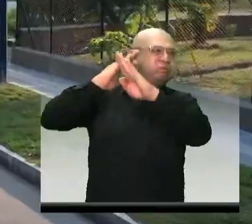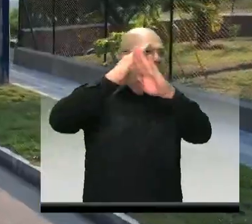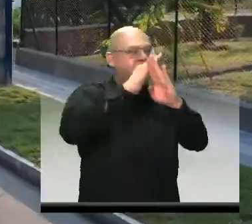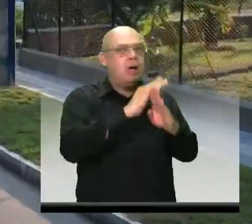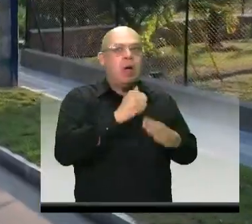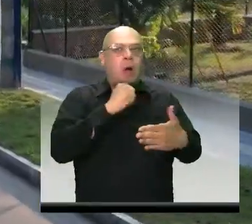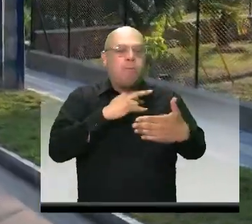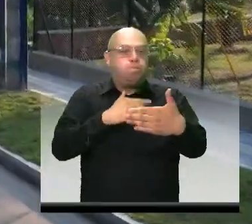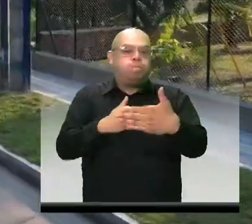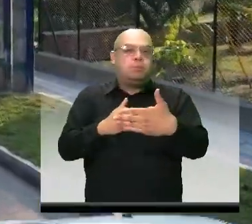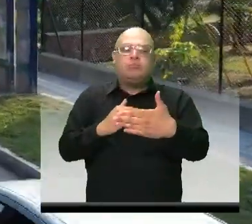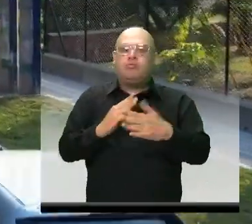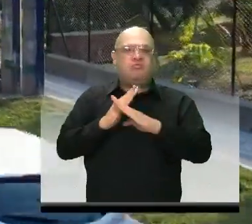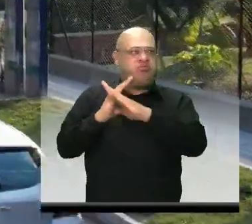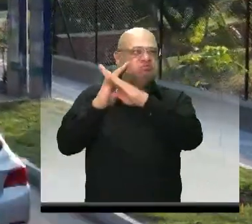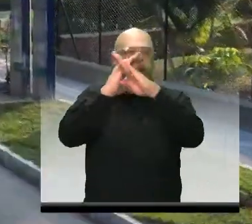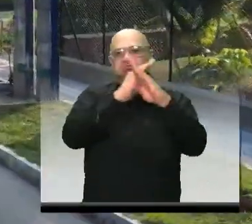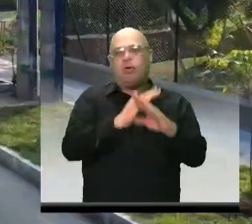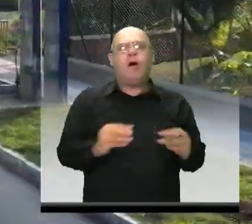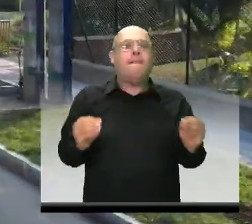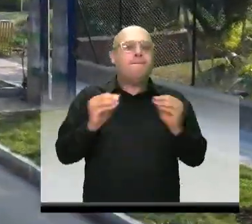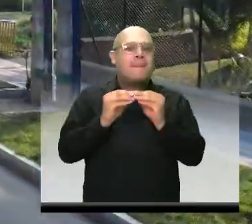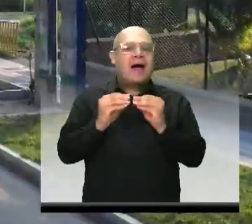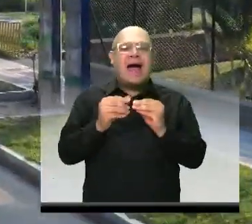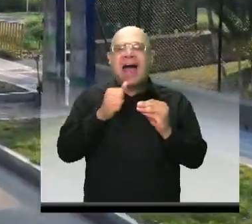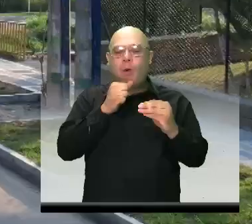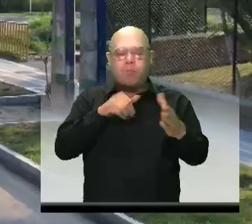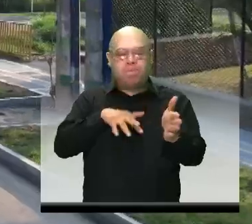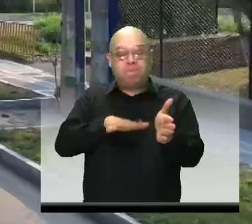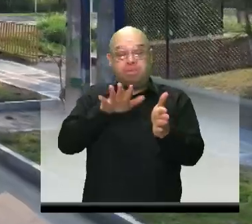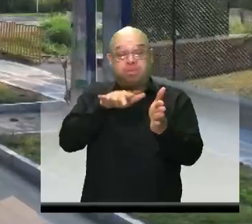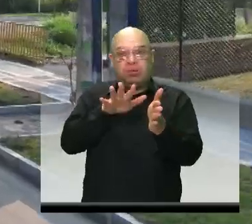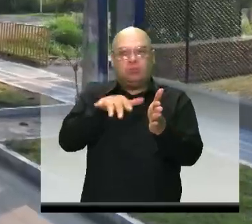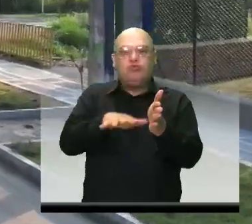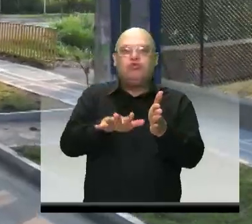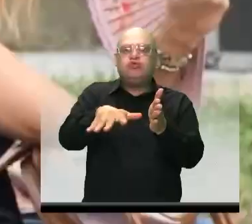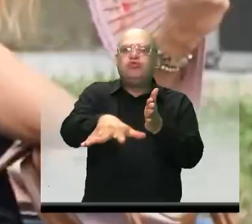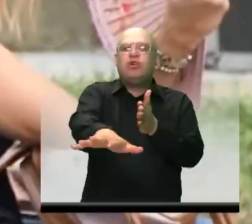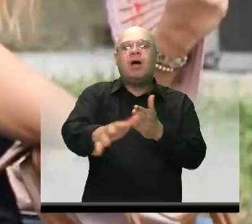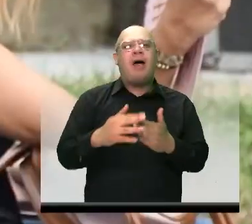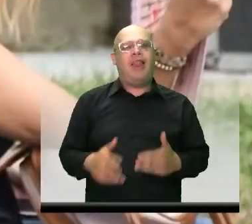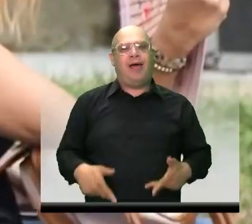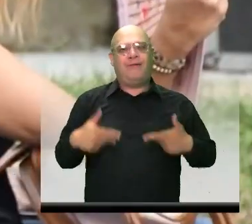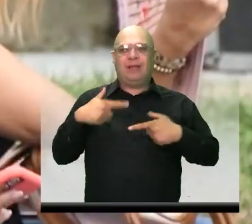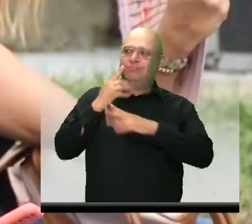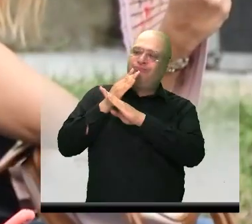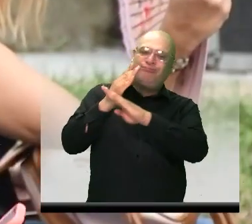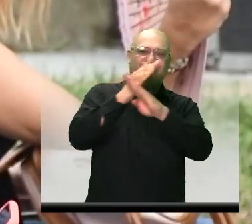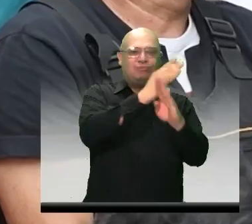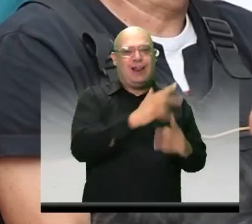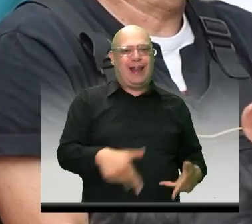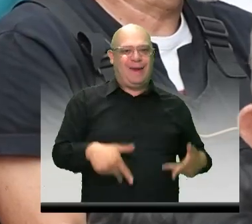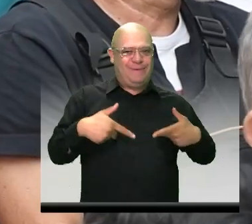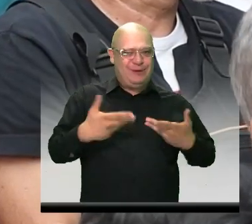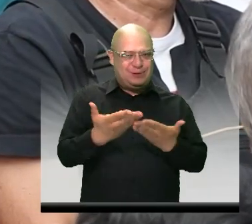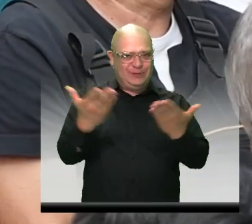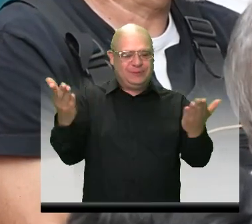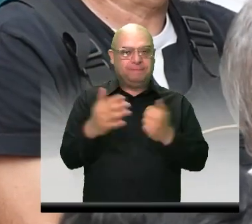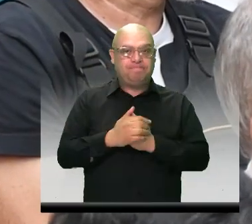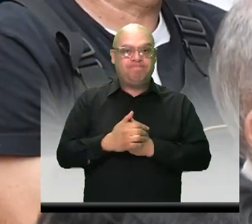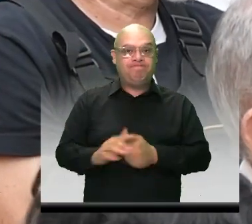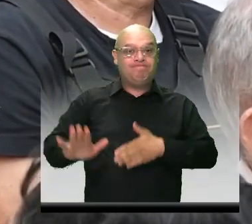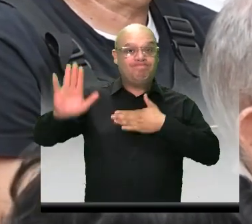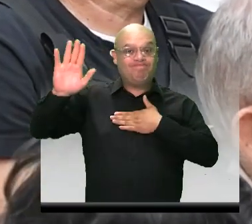o reducciones de la capacidad hidráulica del canal para así proteger la vida de los itahuiseños. Le cumplimos a la